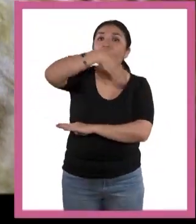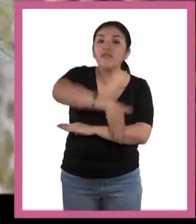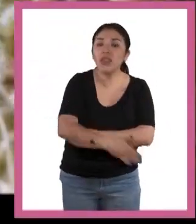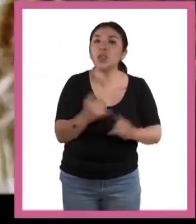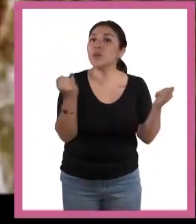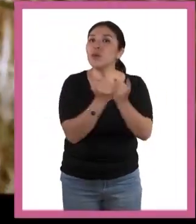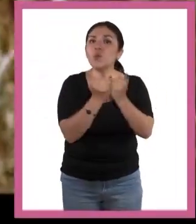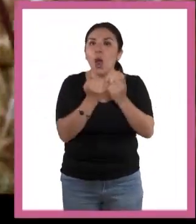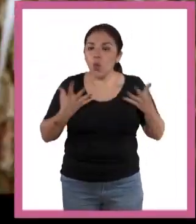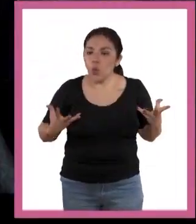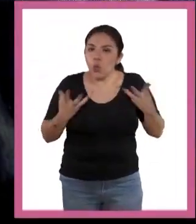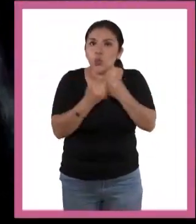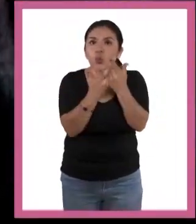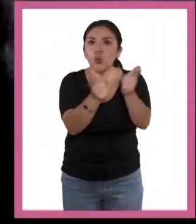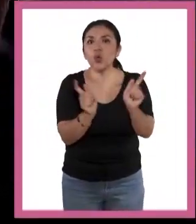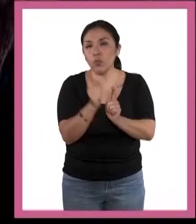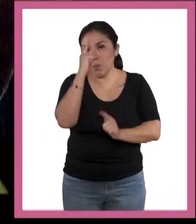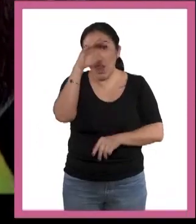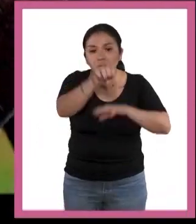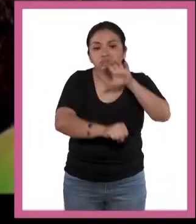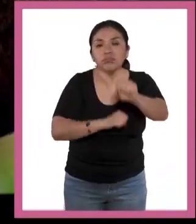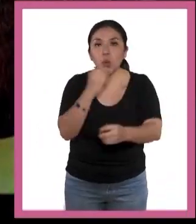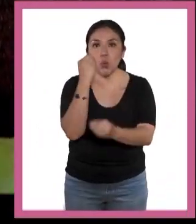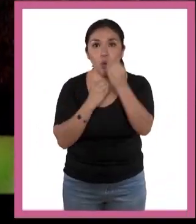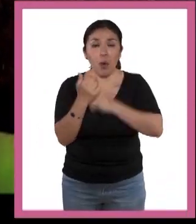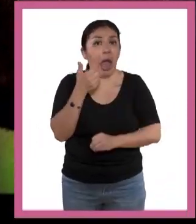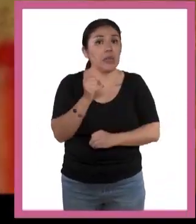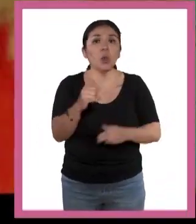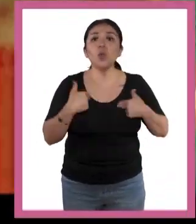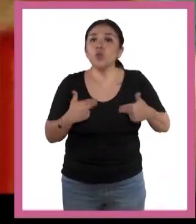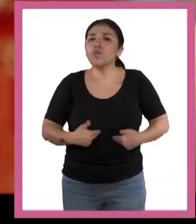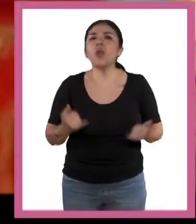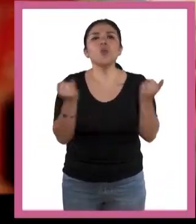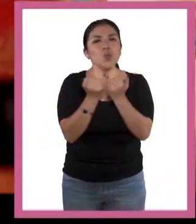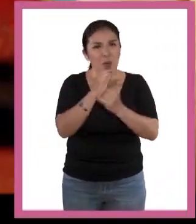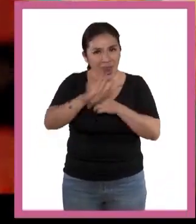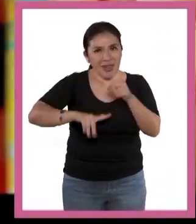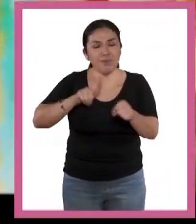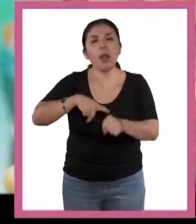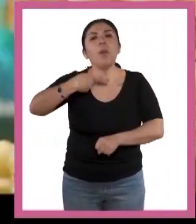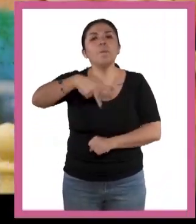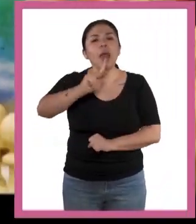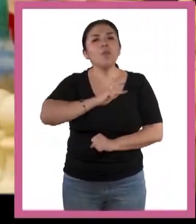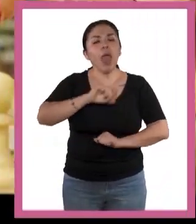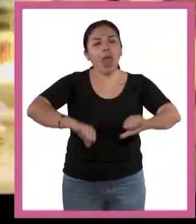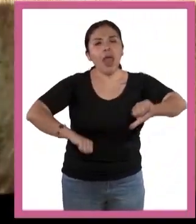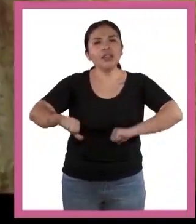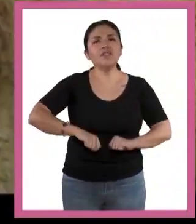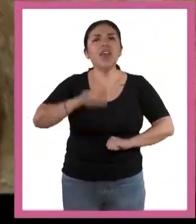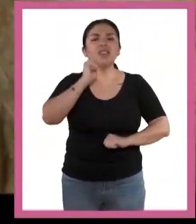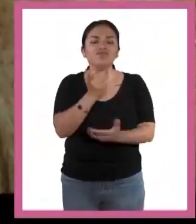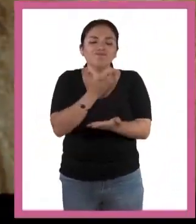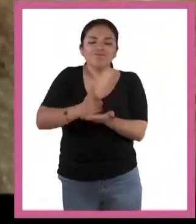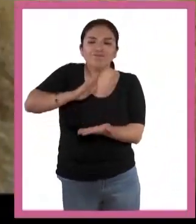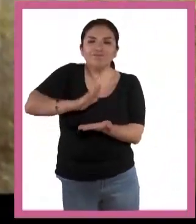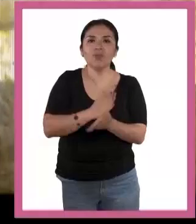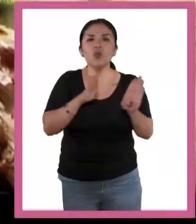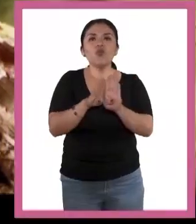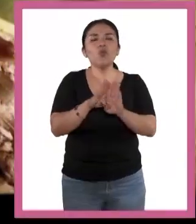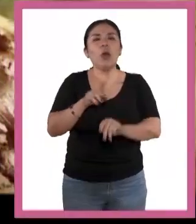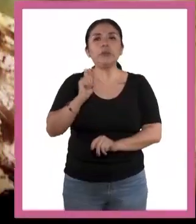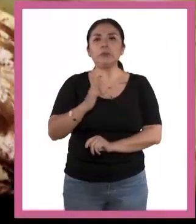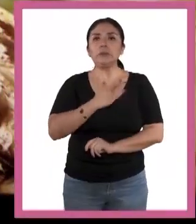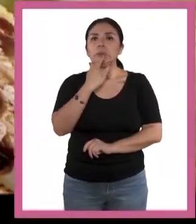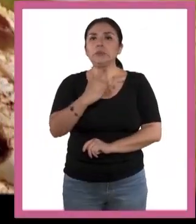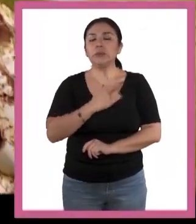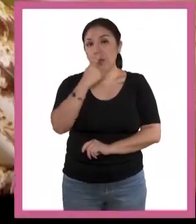en formaciones. Los seres humanos somos animales también, pero nuestras actividades se han separado de los hábitos instintivos